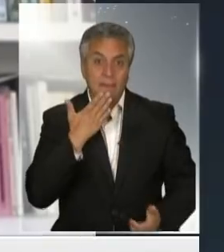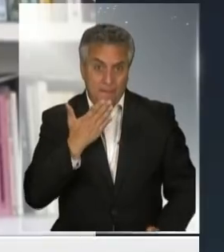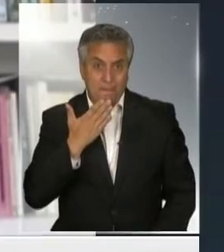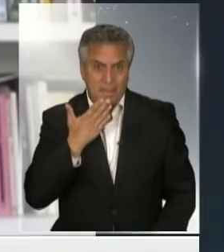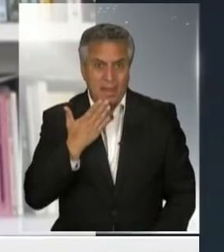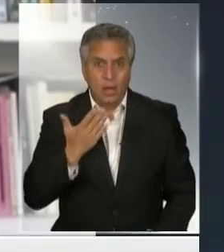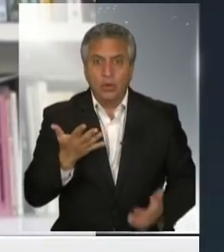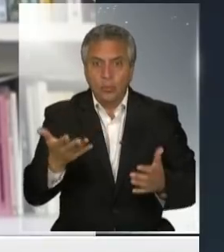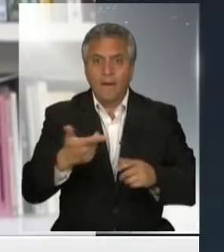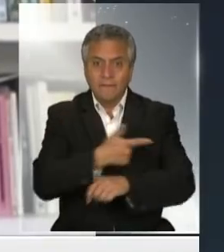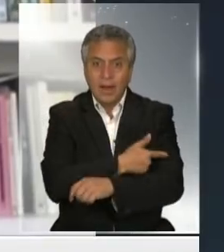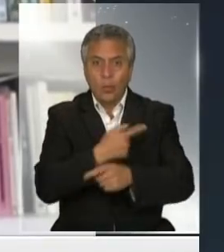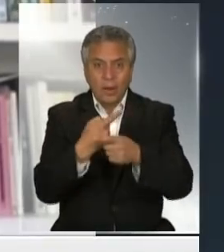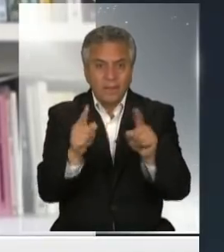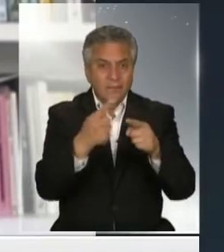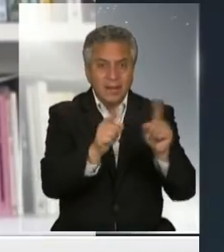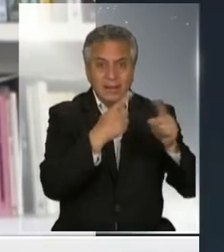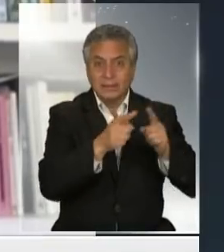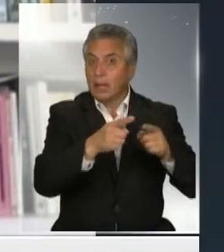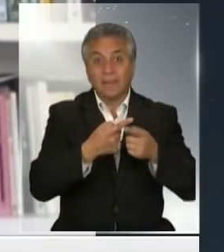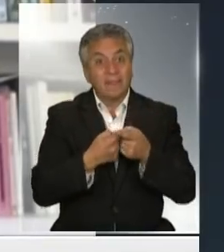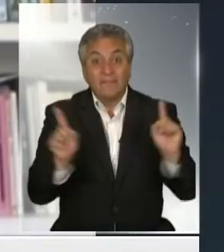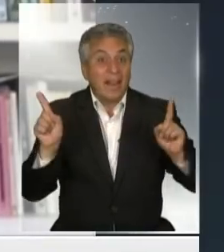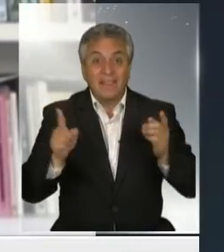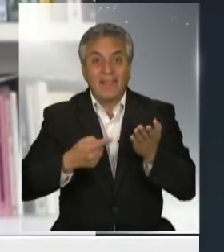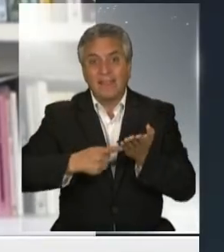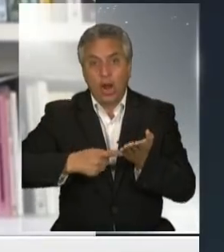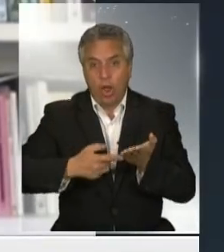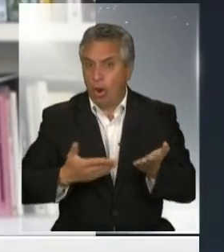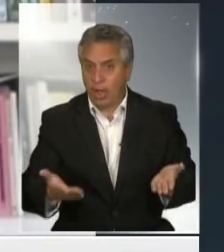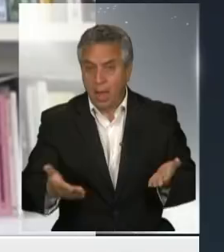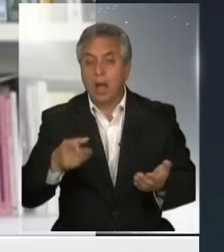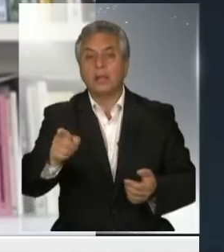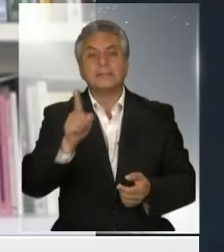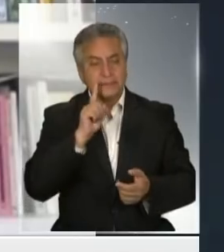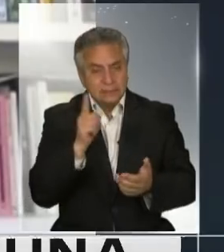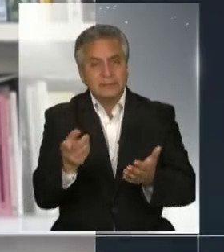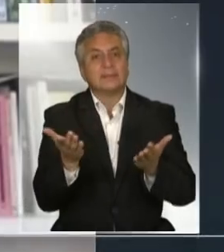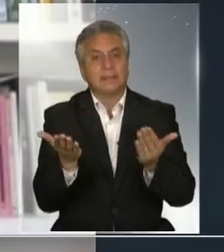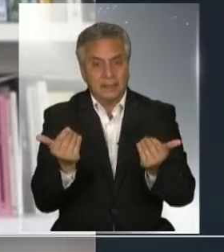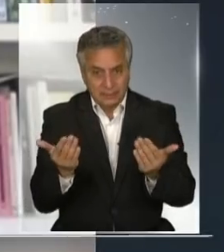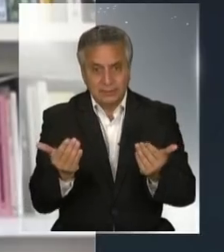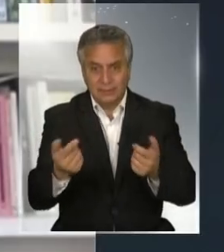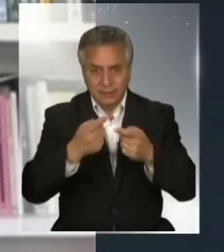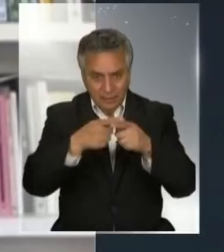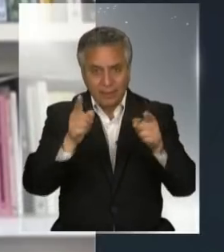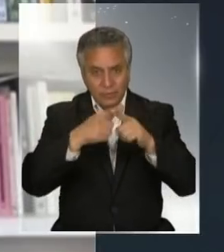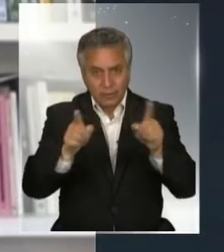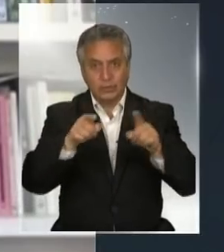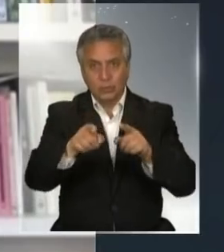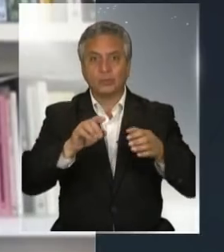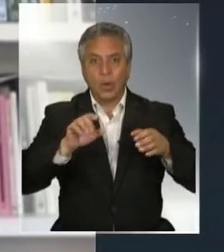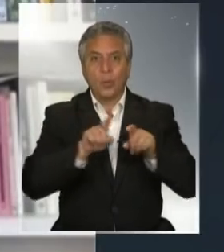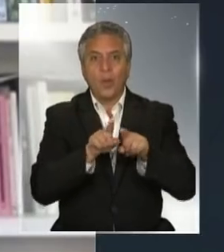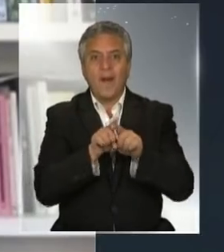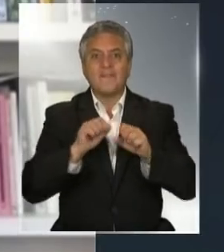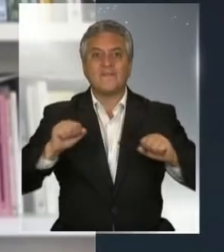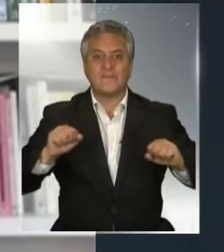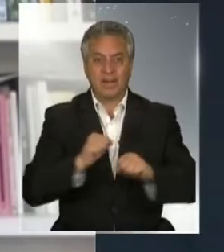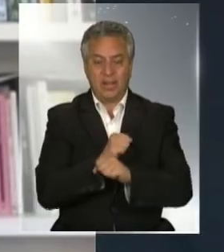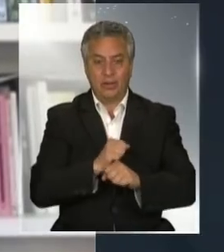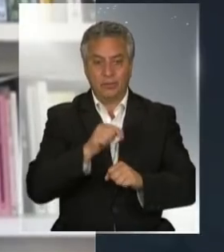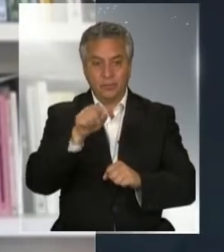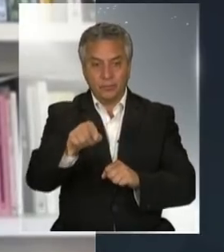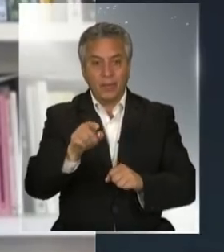las distintas vacunas usan distintas tecnologías y requieren, por ejemplo, distintos tipos de cadenas de frío. La vacuna de Pfizer